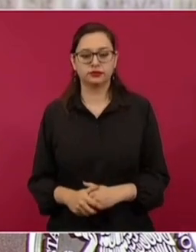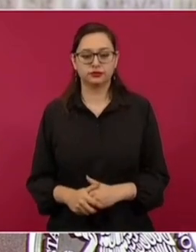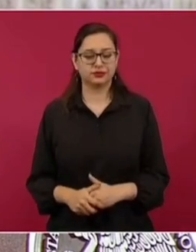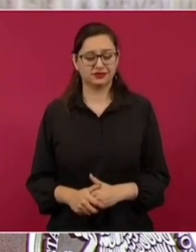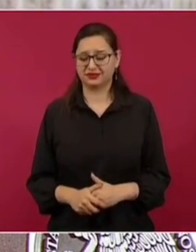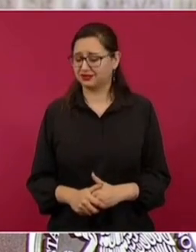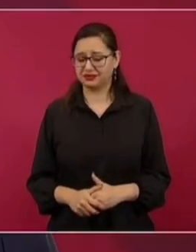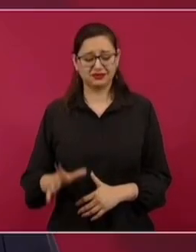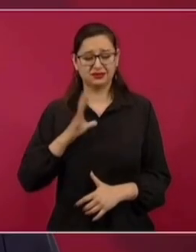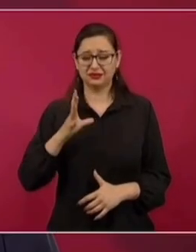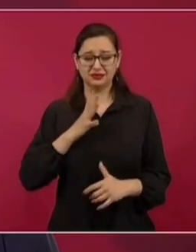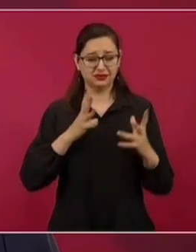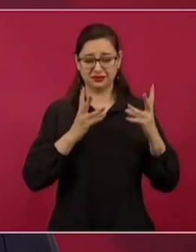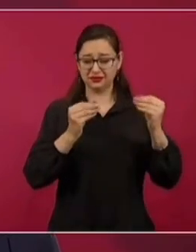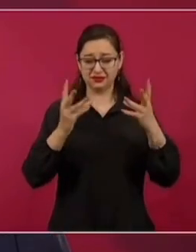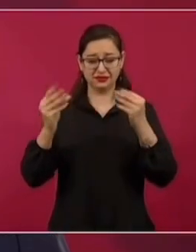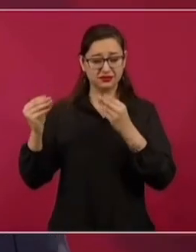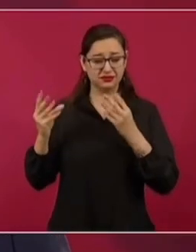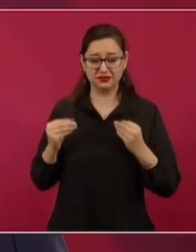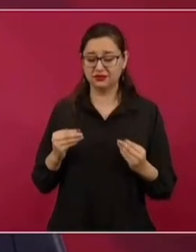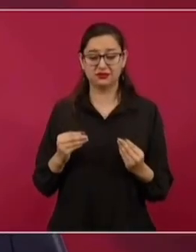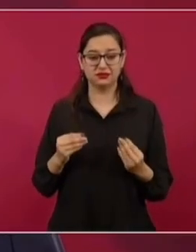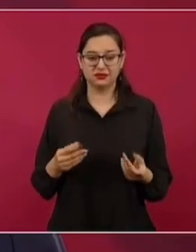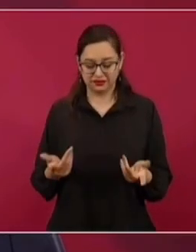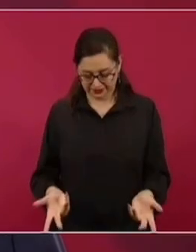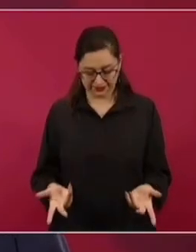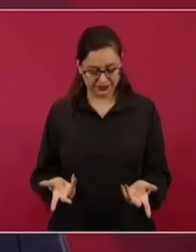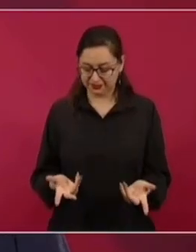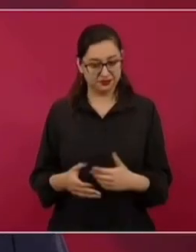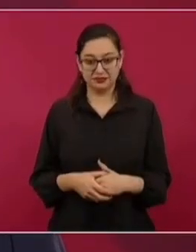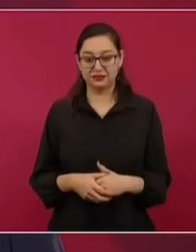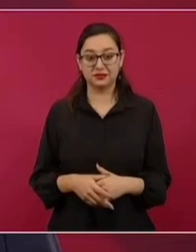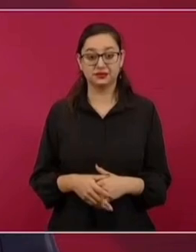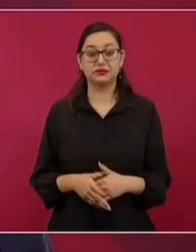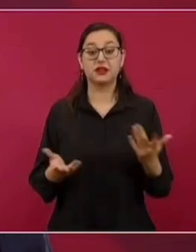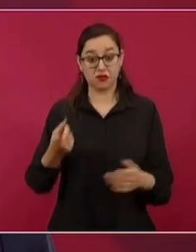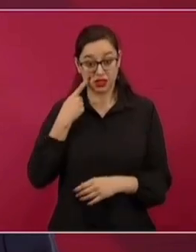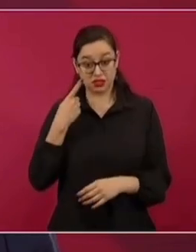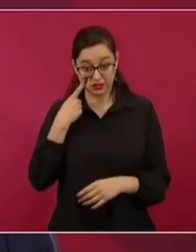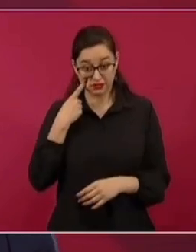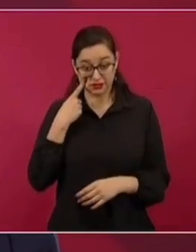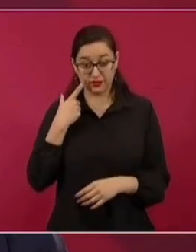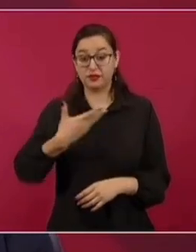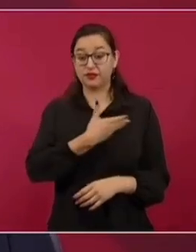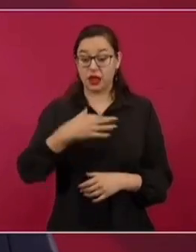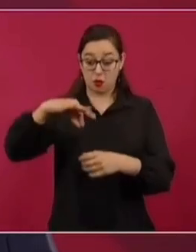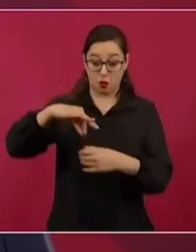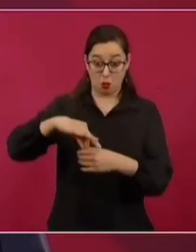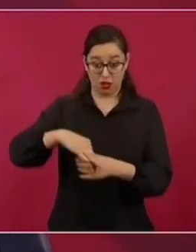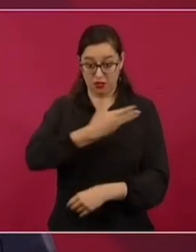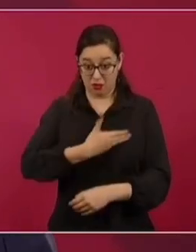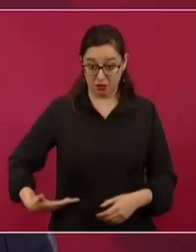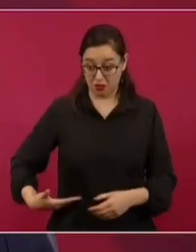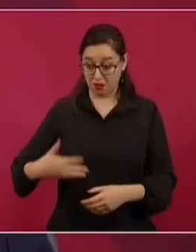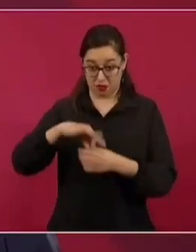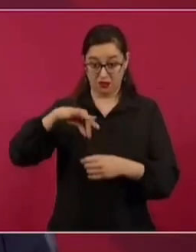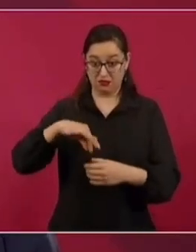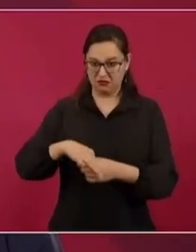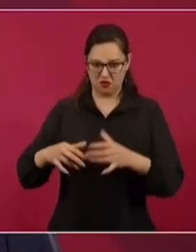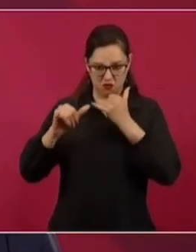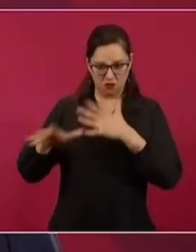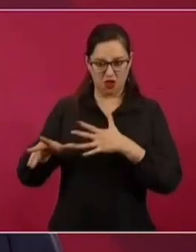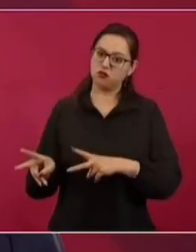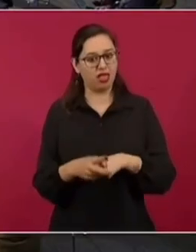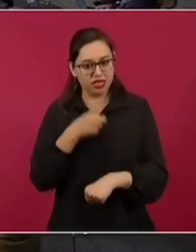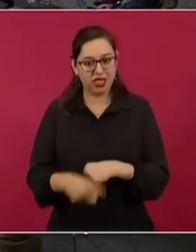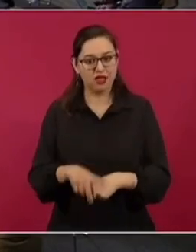Muchas cosas, imagínense, se atrevieron a robarse la elección presidencial y eso lo sabe Felipe Calderón, que se